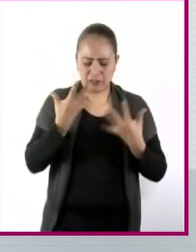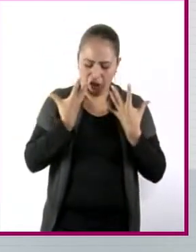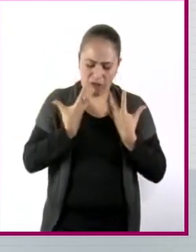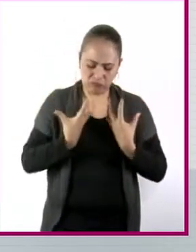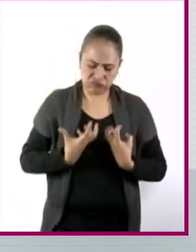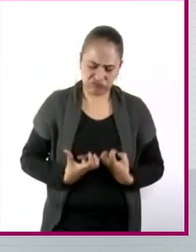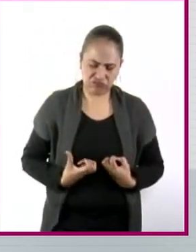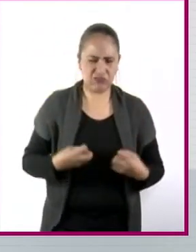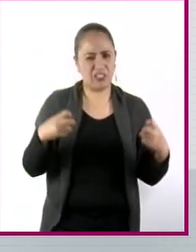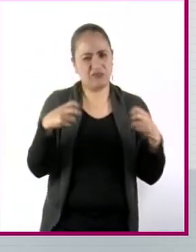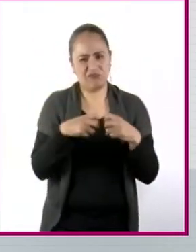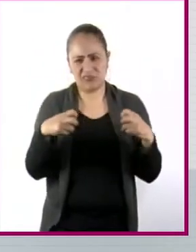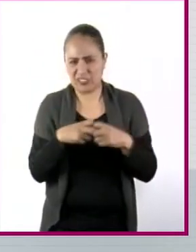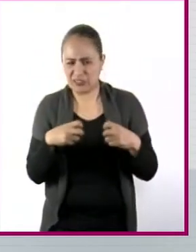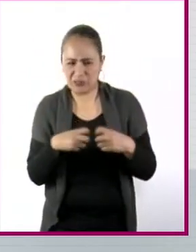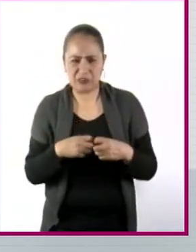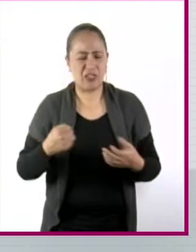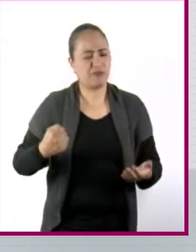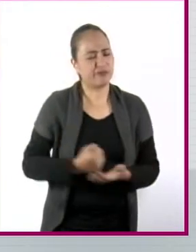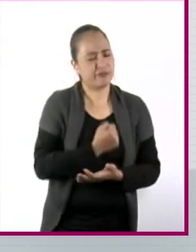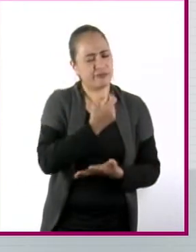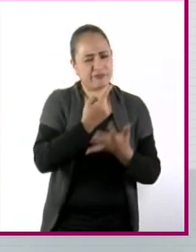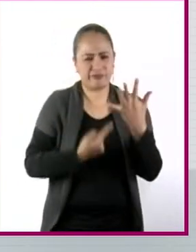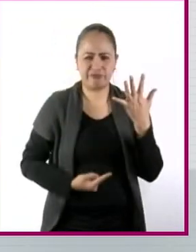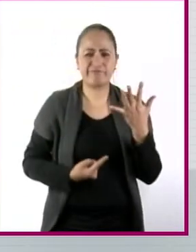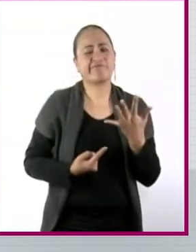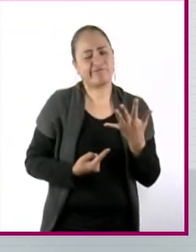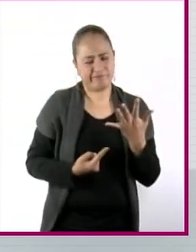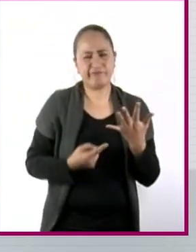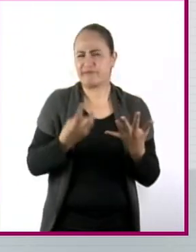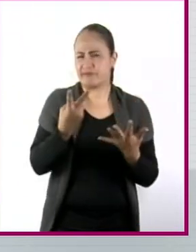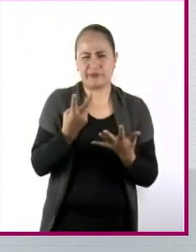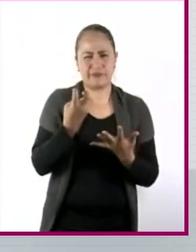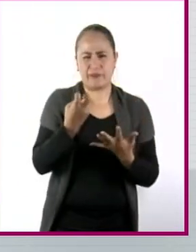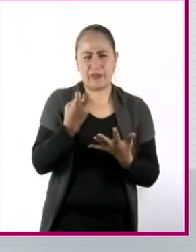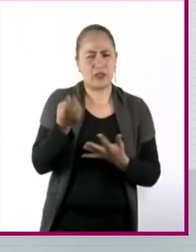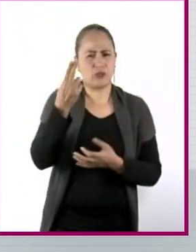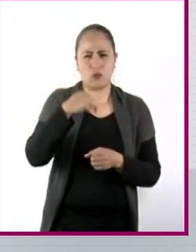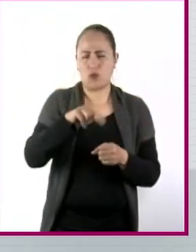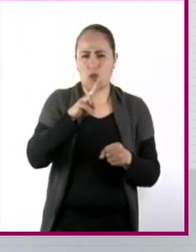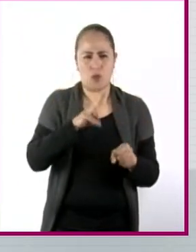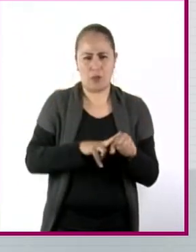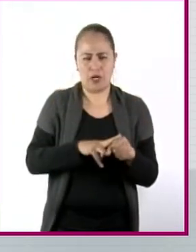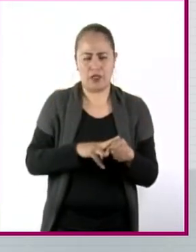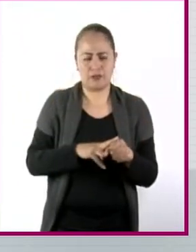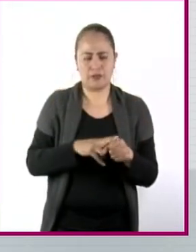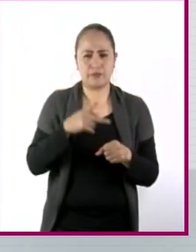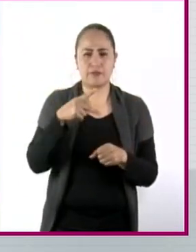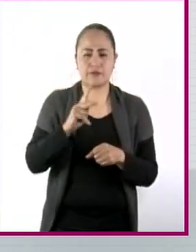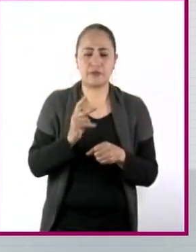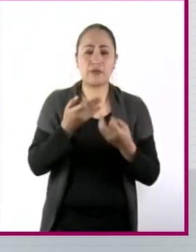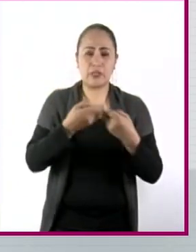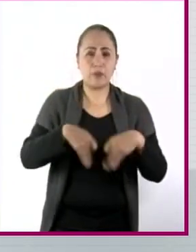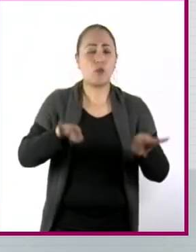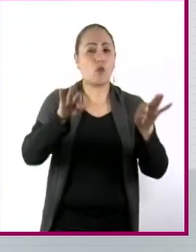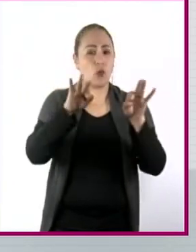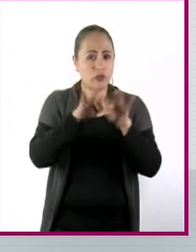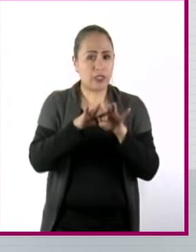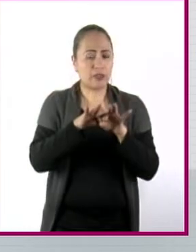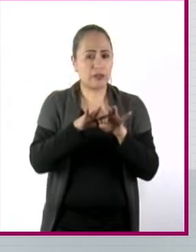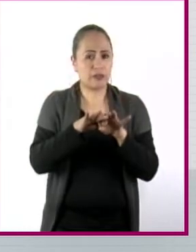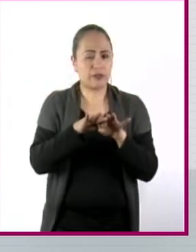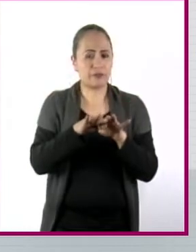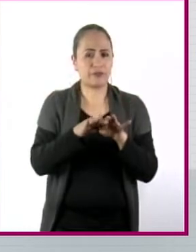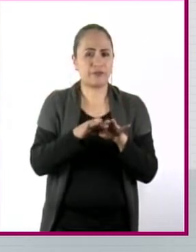el que hay estrés, en el que hay decepción, pero creo que lo más importante y que a veces somos como